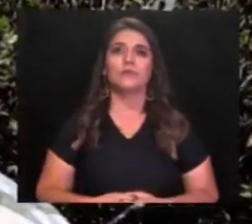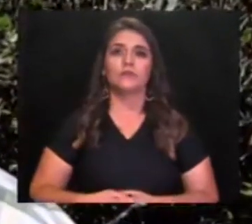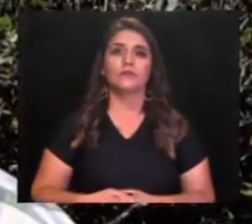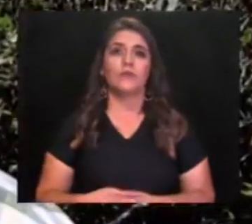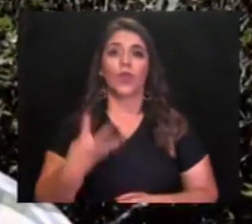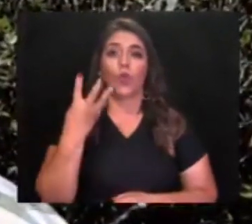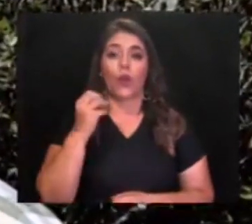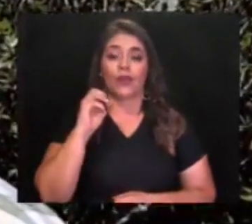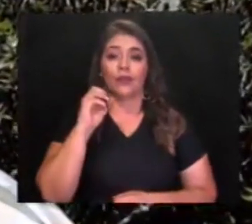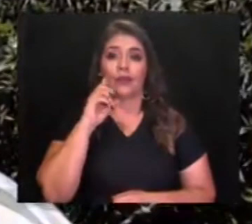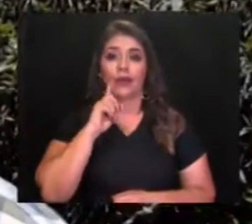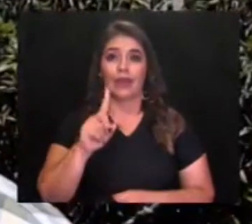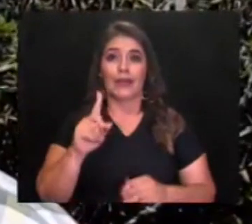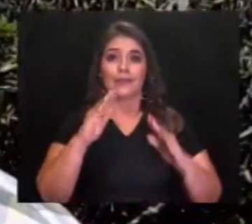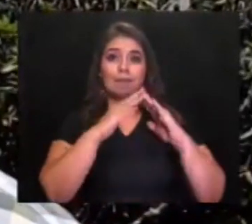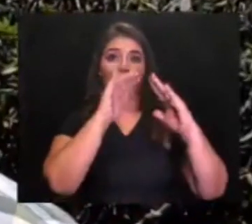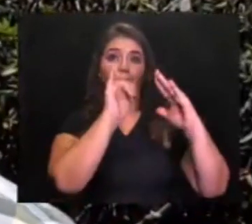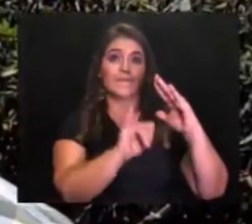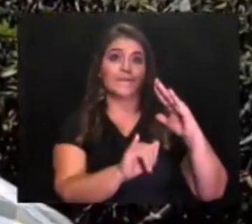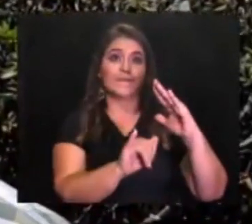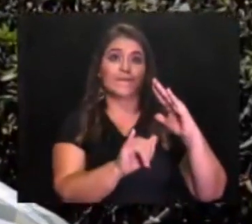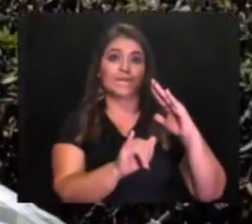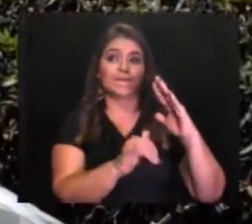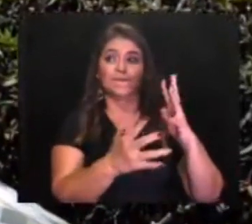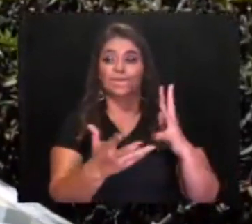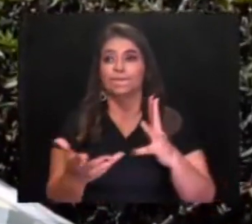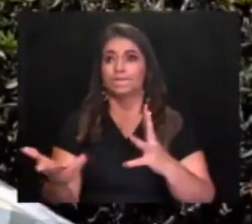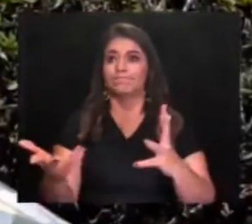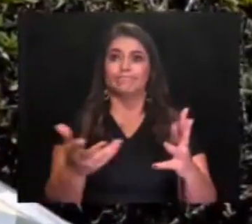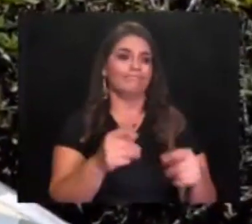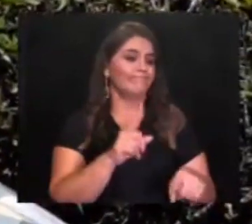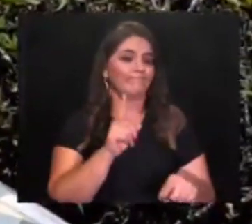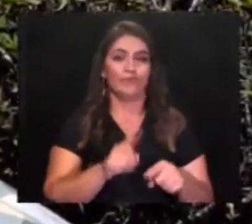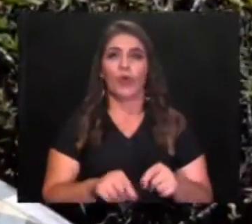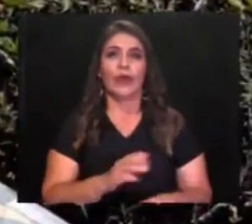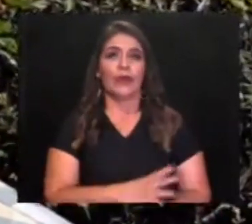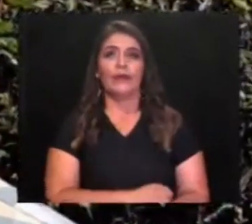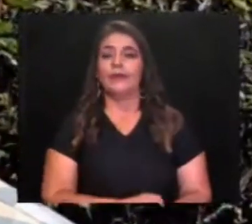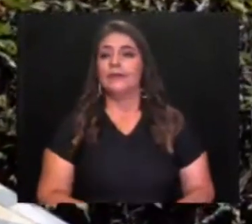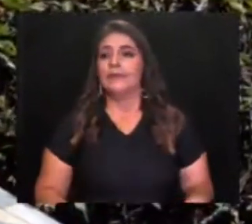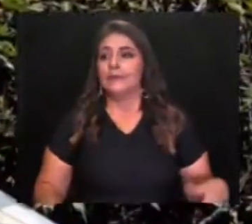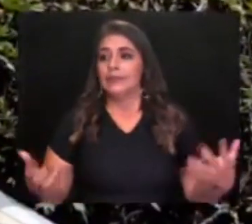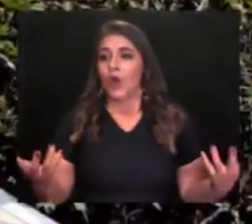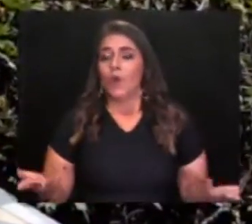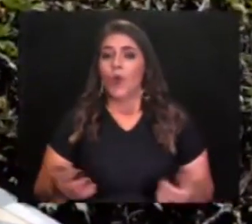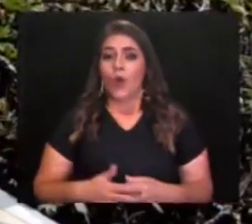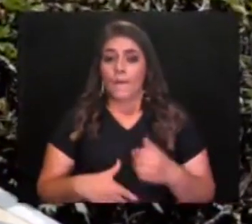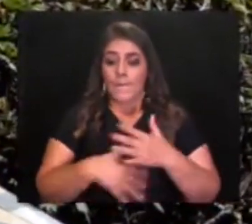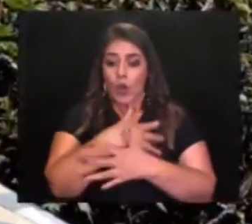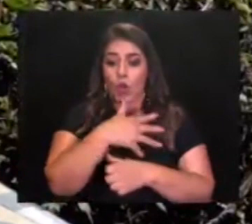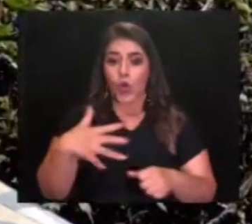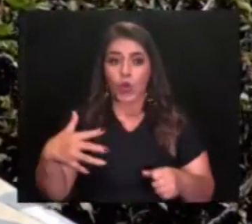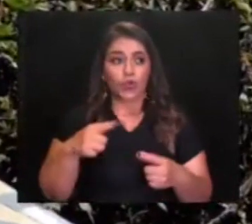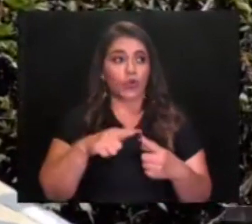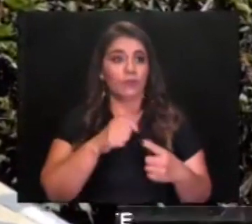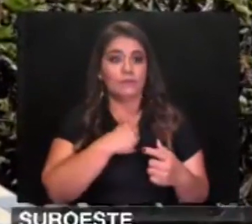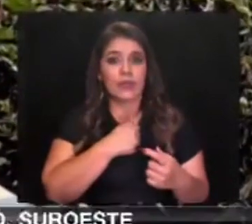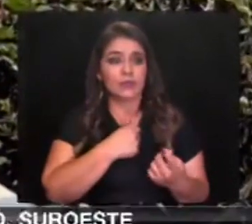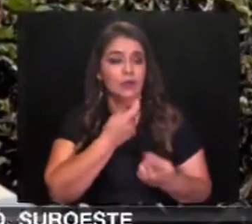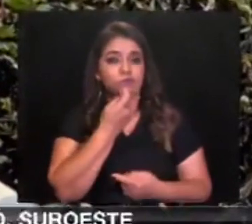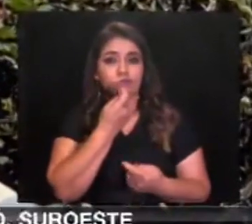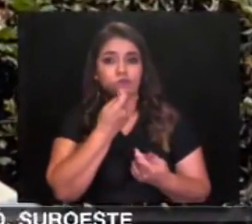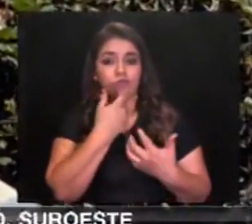días aislados y esto nos ha impedido por todos lados que nosotros este producto es tan